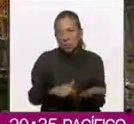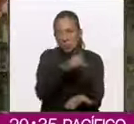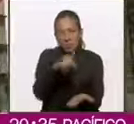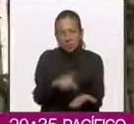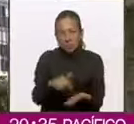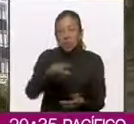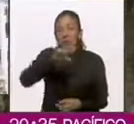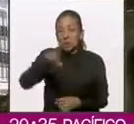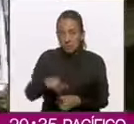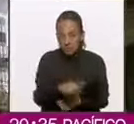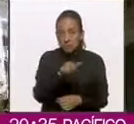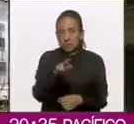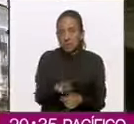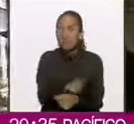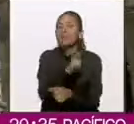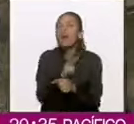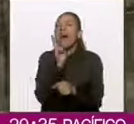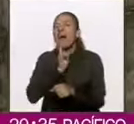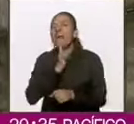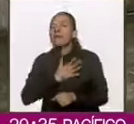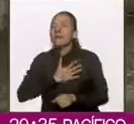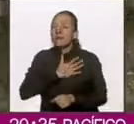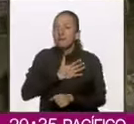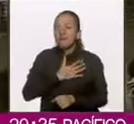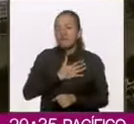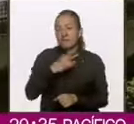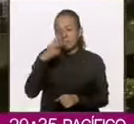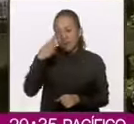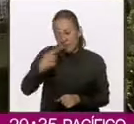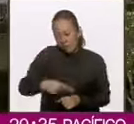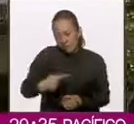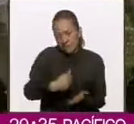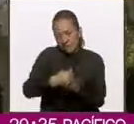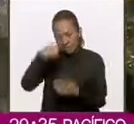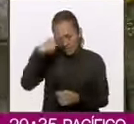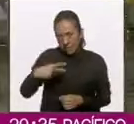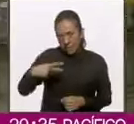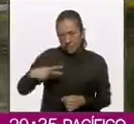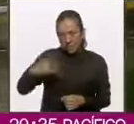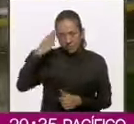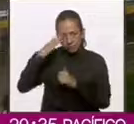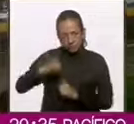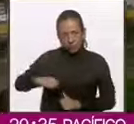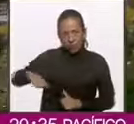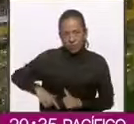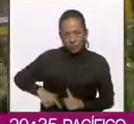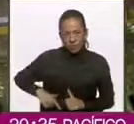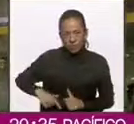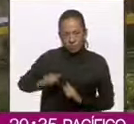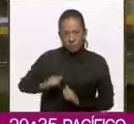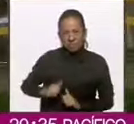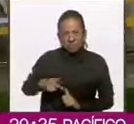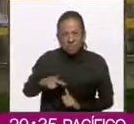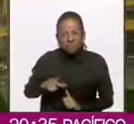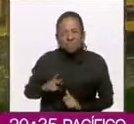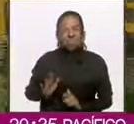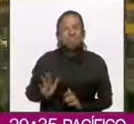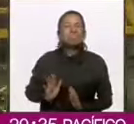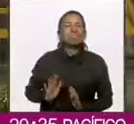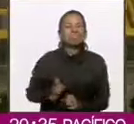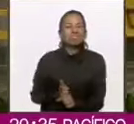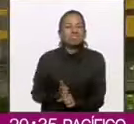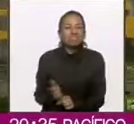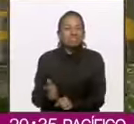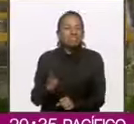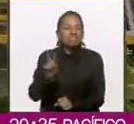segunda vez al gobierno de la Ciudad de México, pero ya se dio cuenta de que ahí no tiene